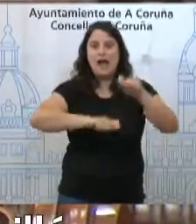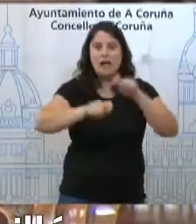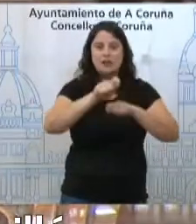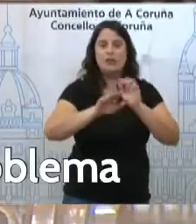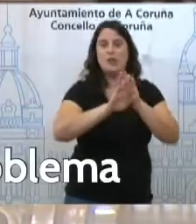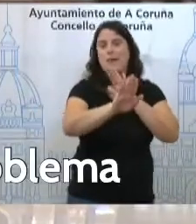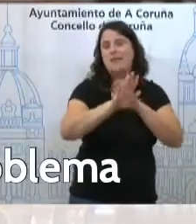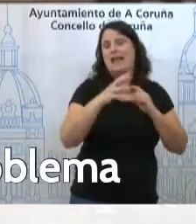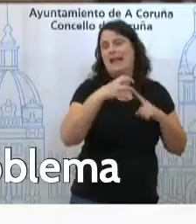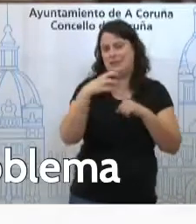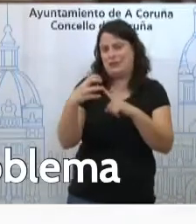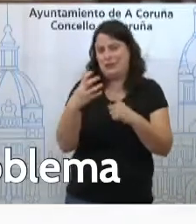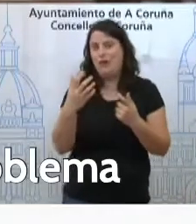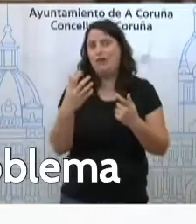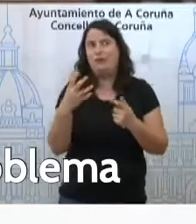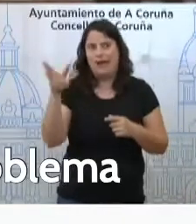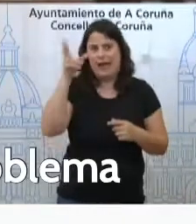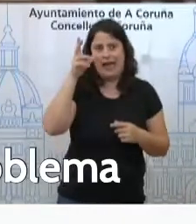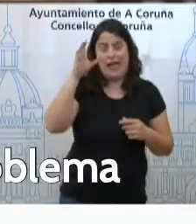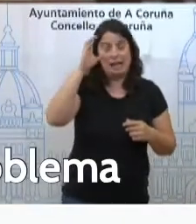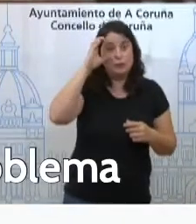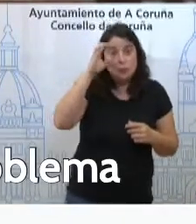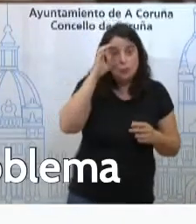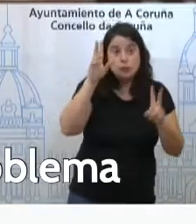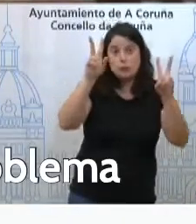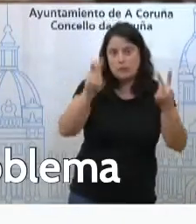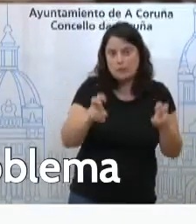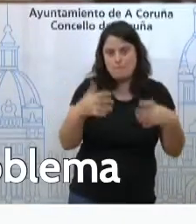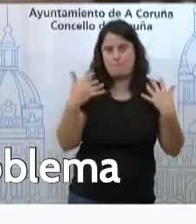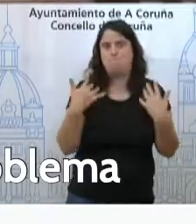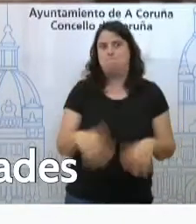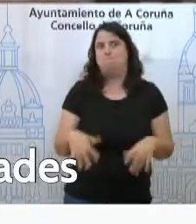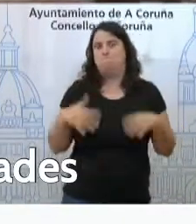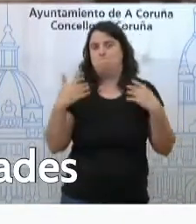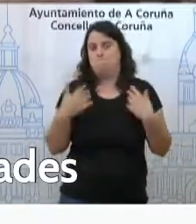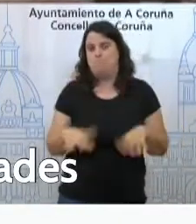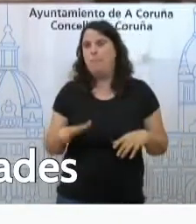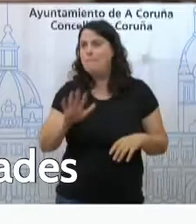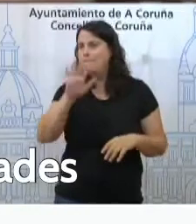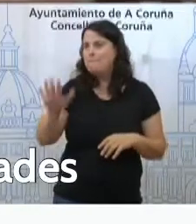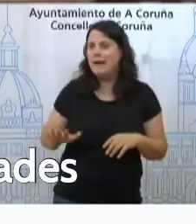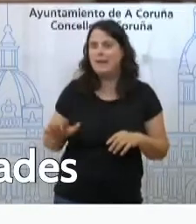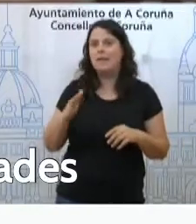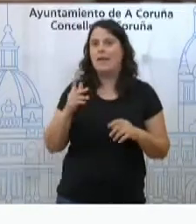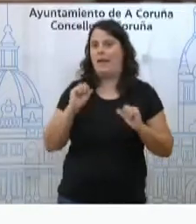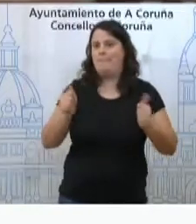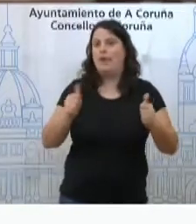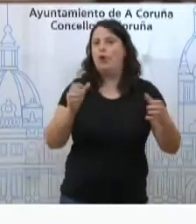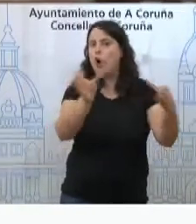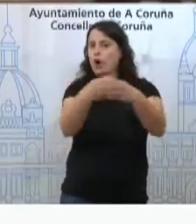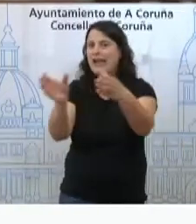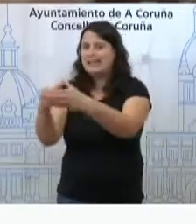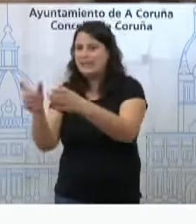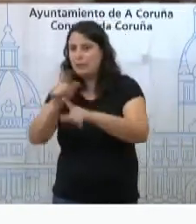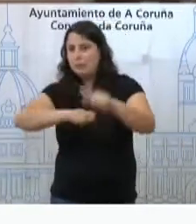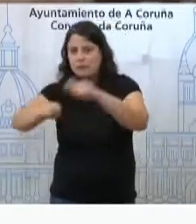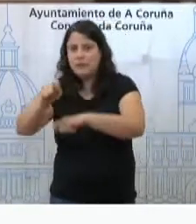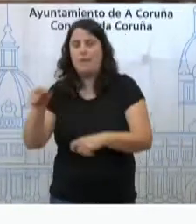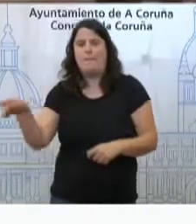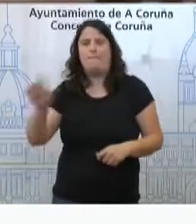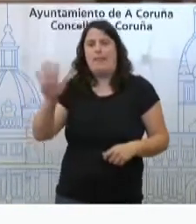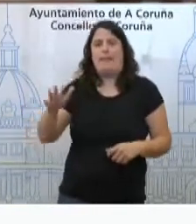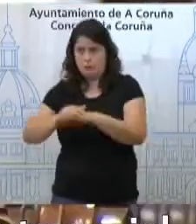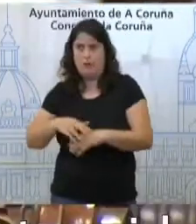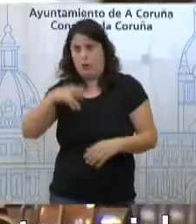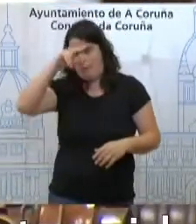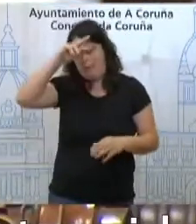Castrillón e a verdade que empezou a pensar que teñen un problema con todos os colectivos ou entidades que non lle doran a píldora o goberno